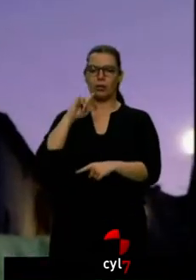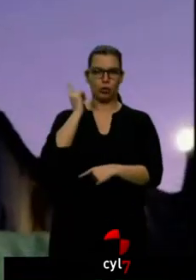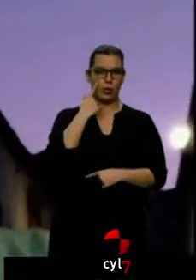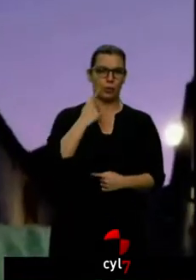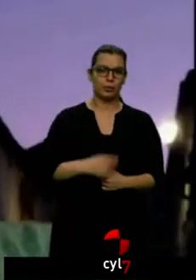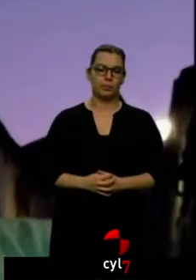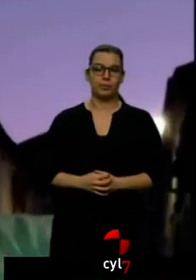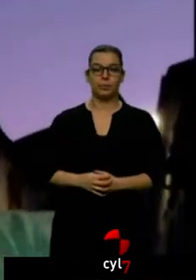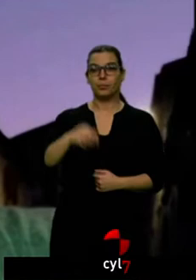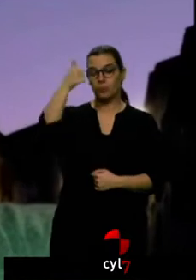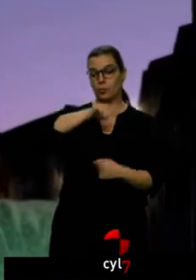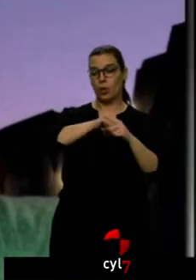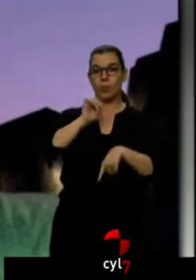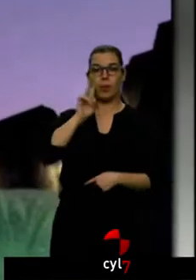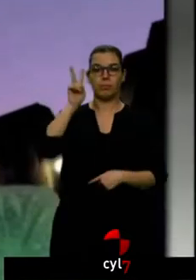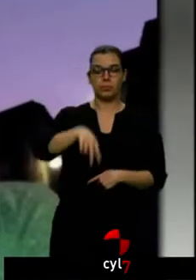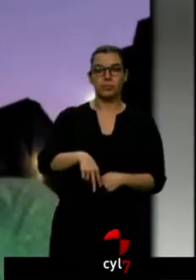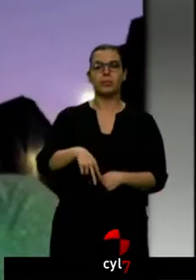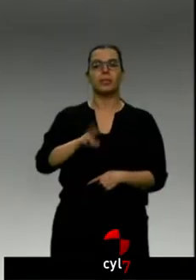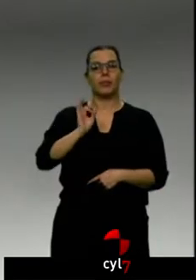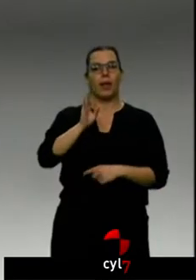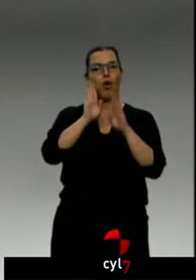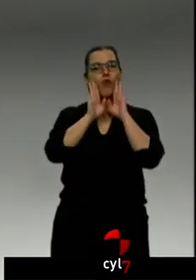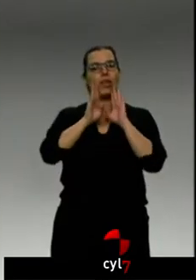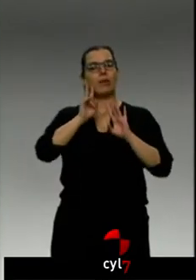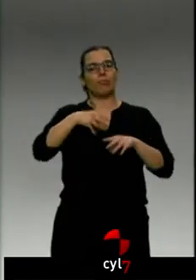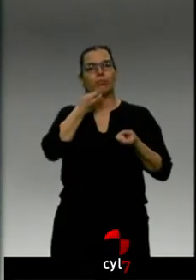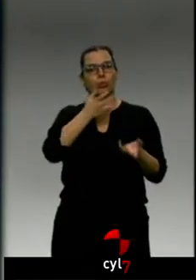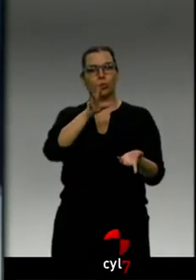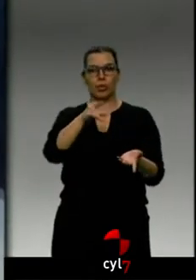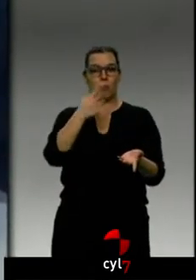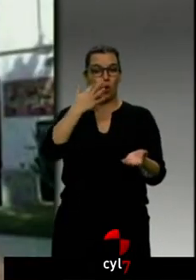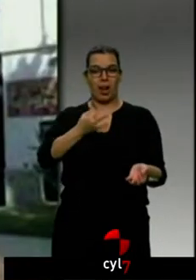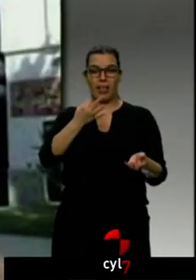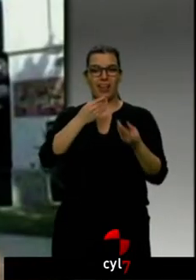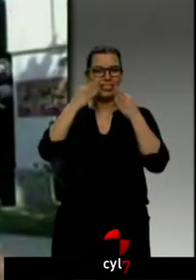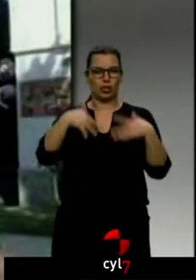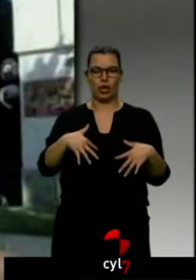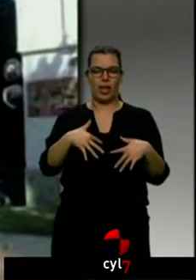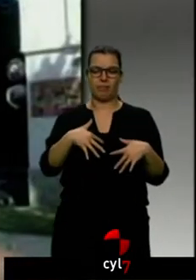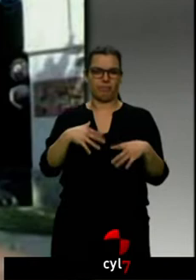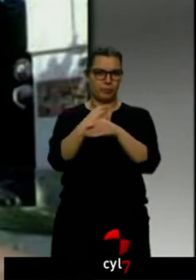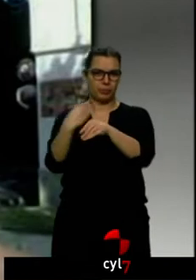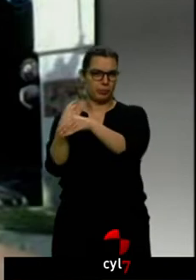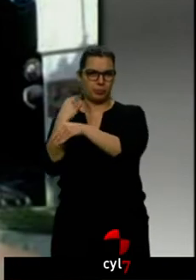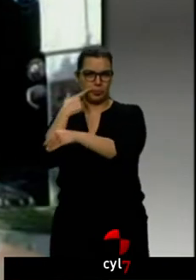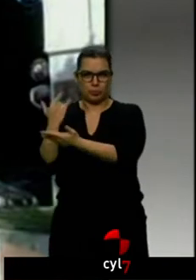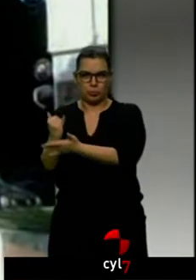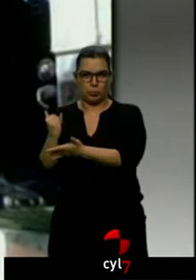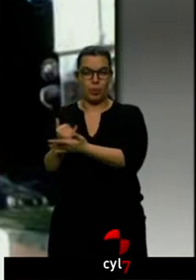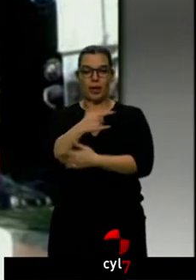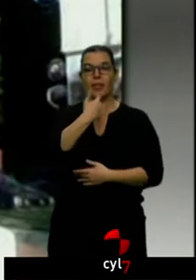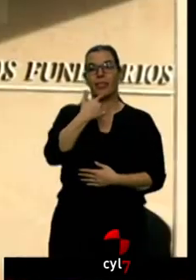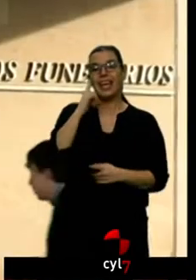La confesión de Bernardo Montoya ya no tiene credibilidad para los investigadores. Admitió que quiso agredir sexualmente a Laura,